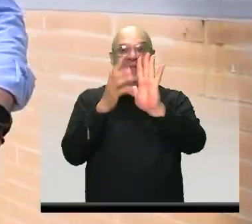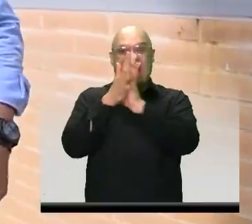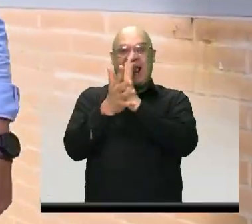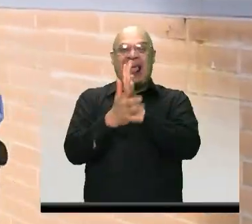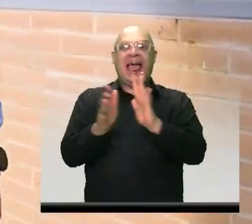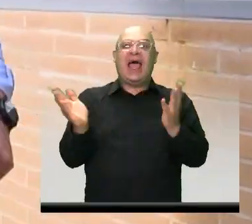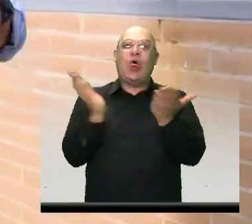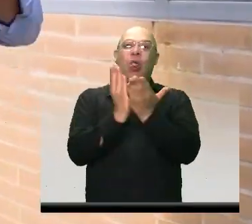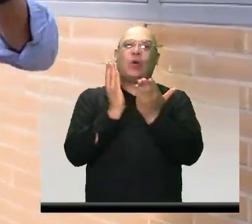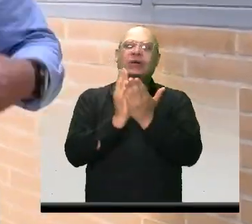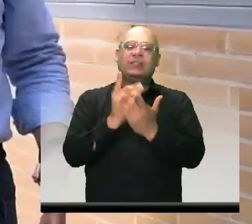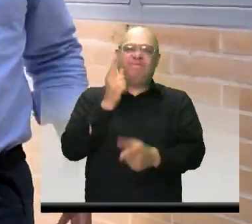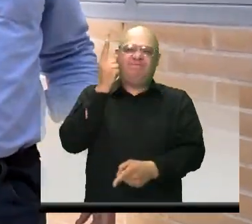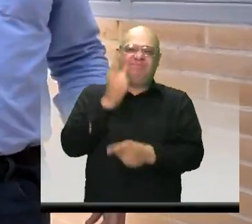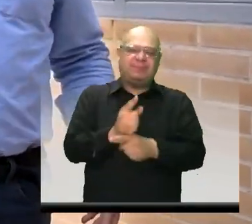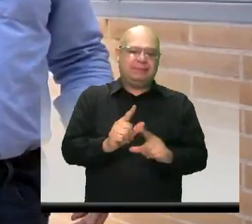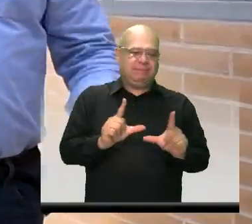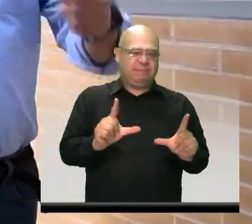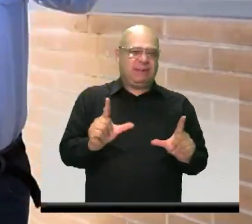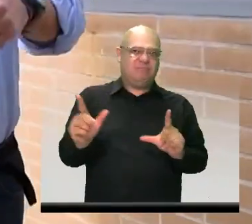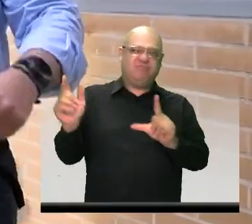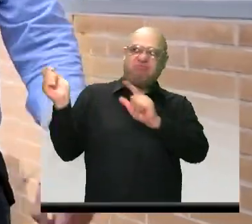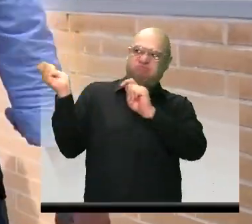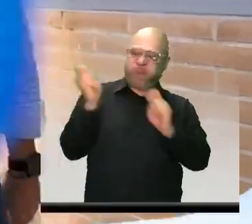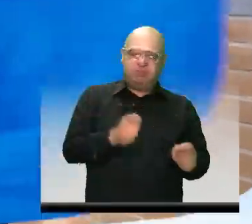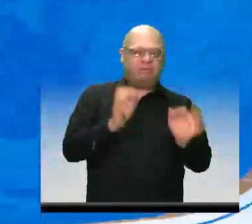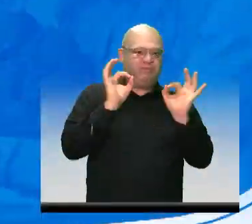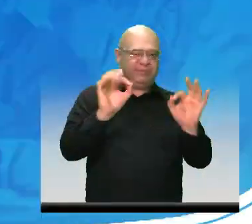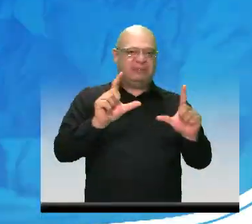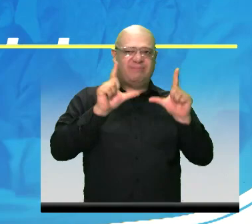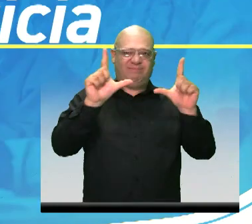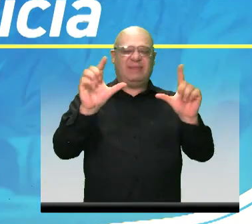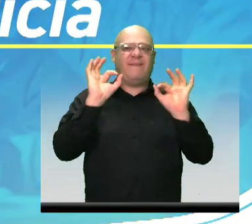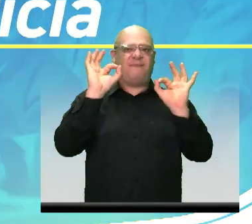certificada, con calificaciones y eficiencia.